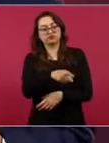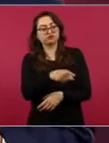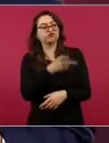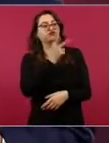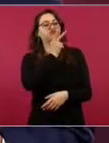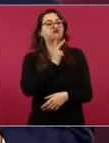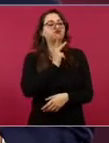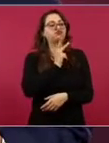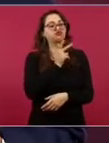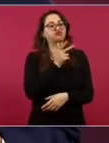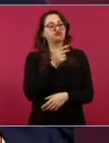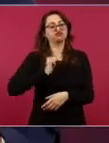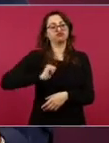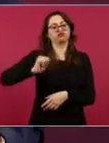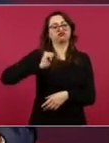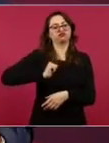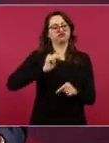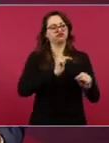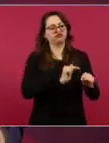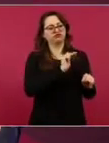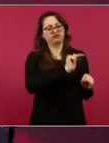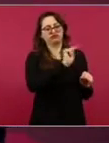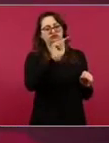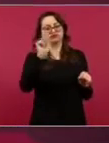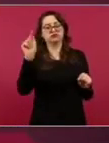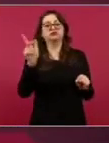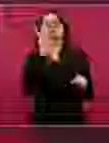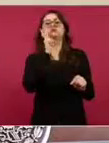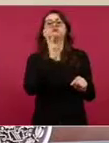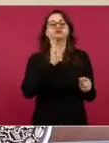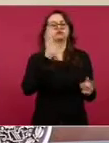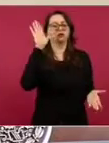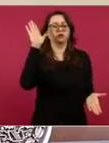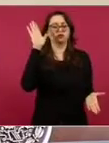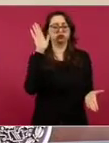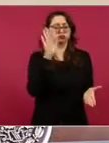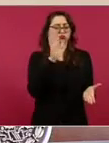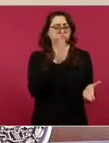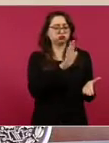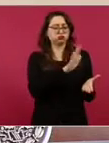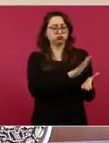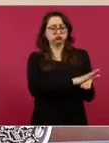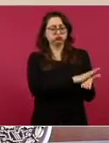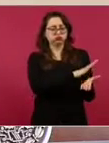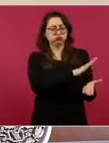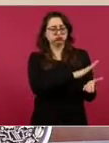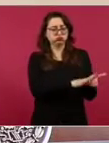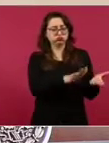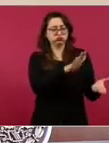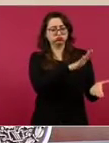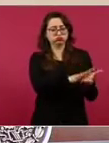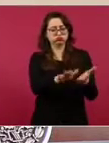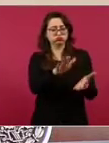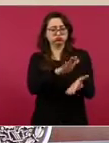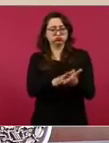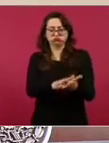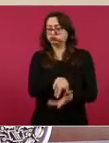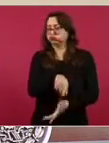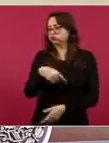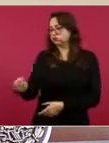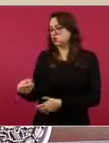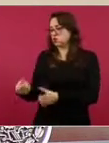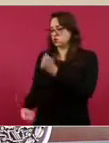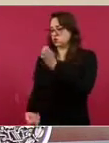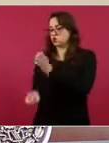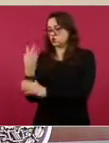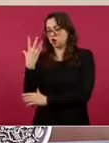tienen menos rendimiento, ya están en declinación. Entonces, se